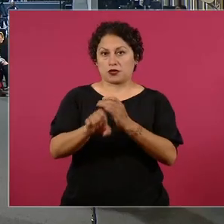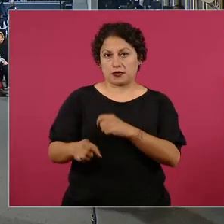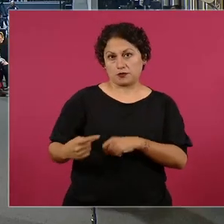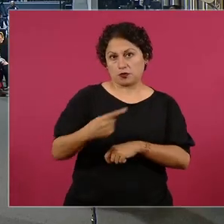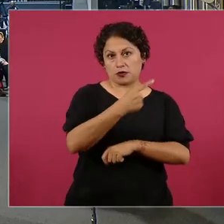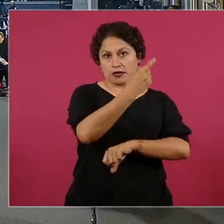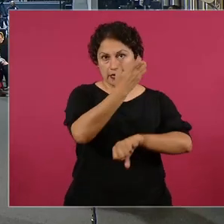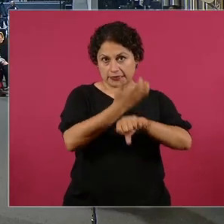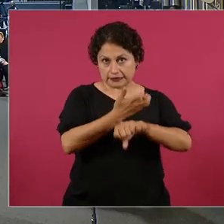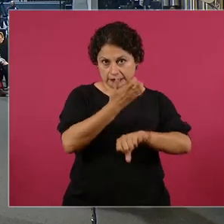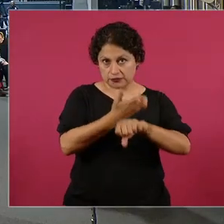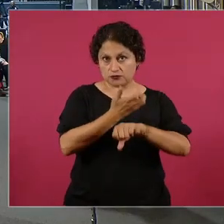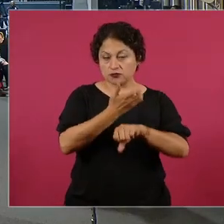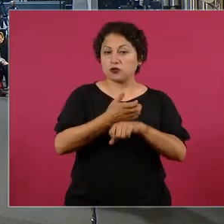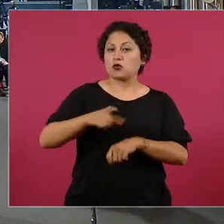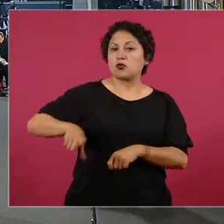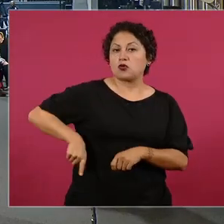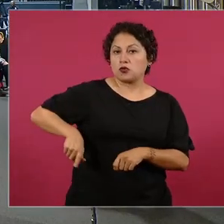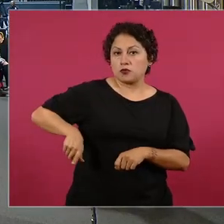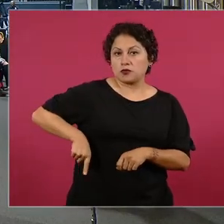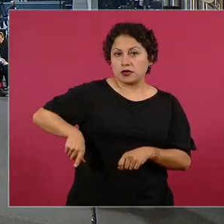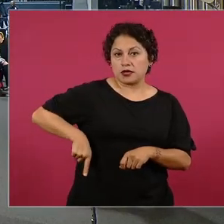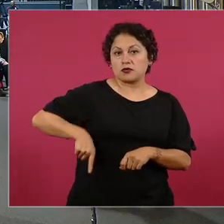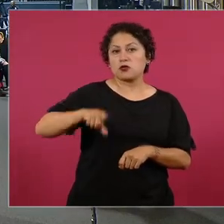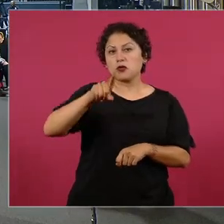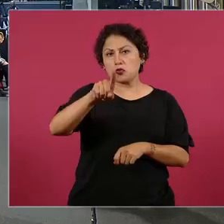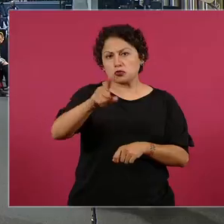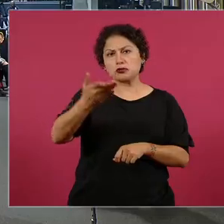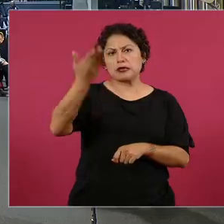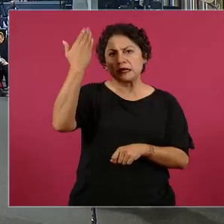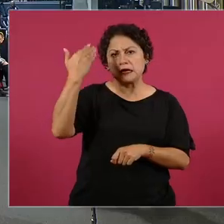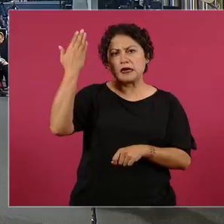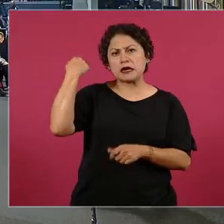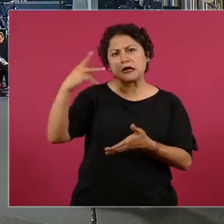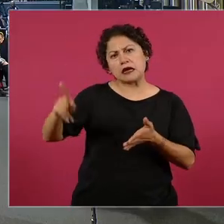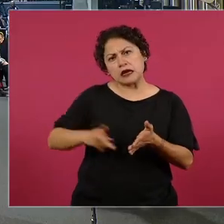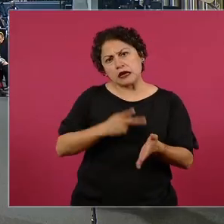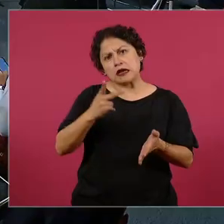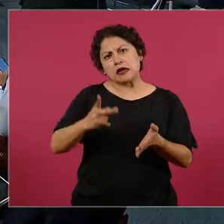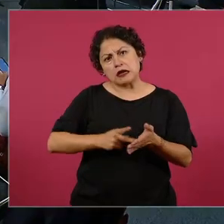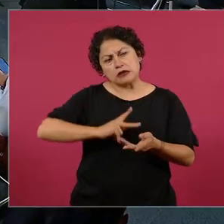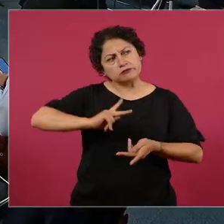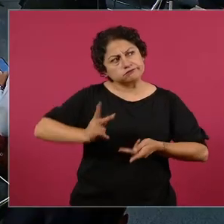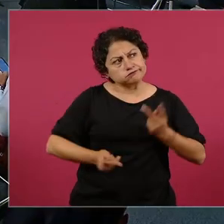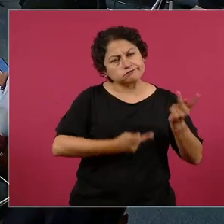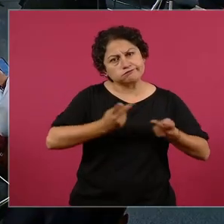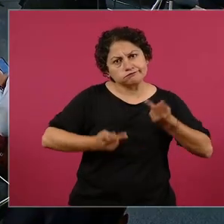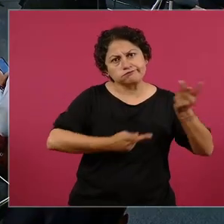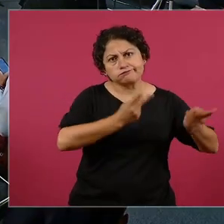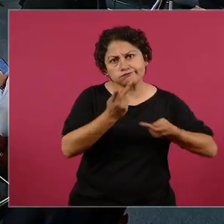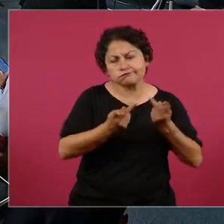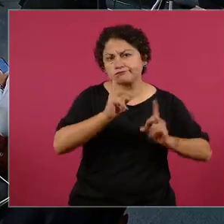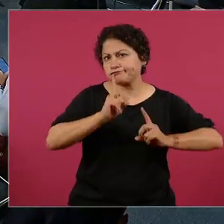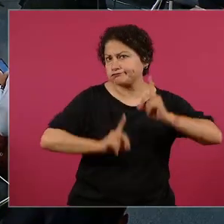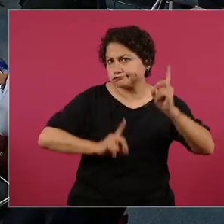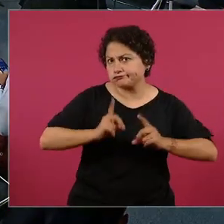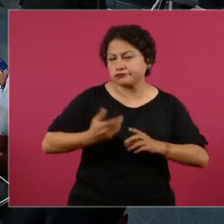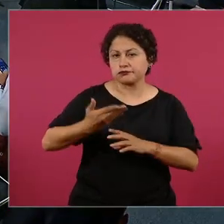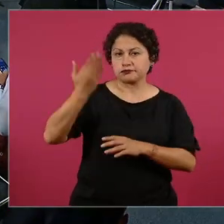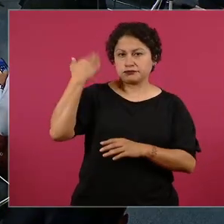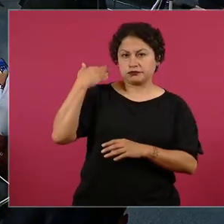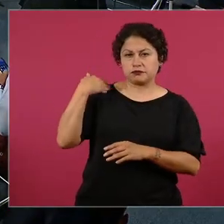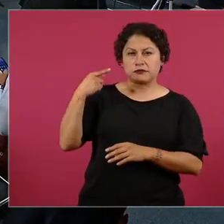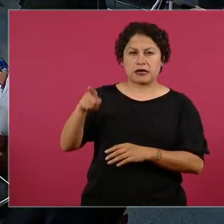no es la primera vez que usted cuestiona la actuación del departamento de estado de estados unidos recientemente el secretario anthony blinken